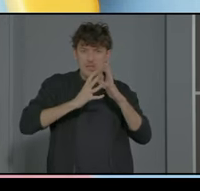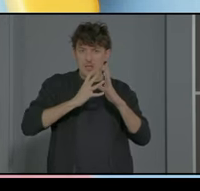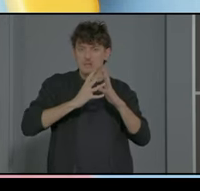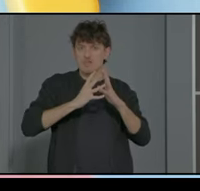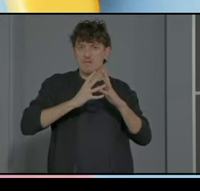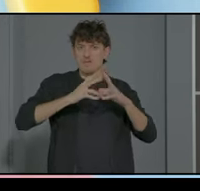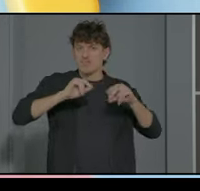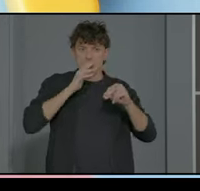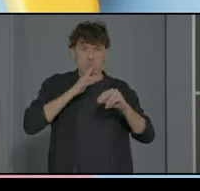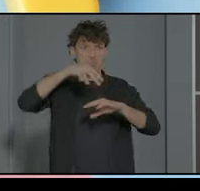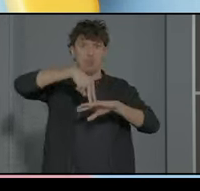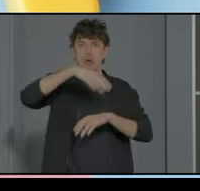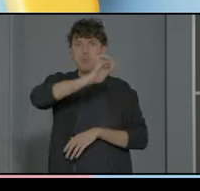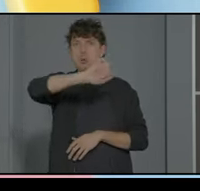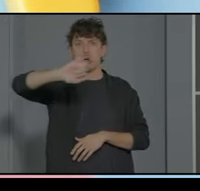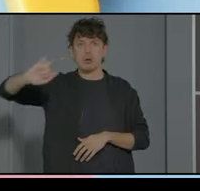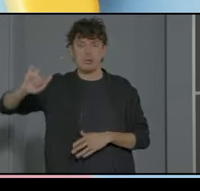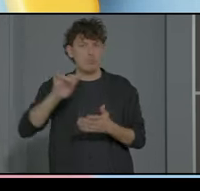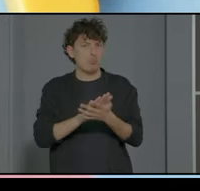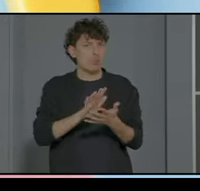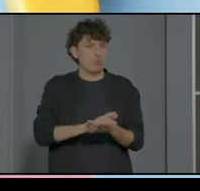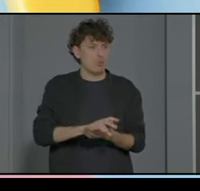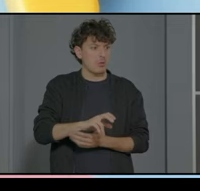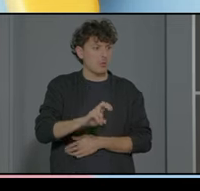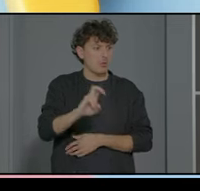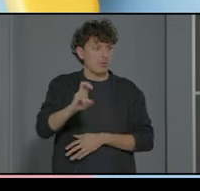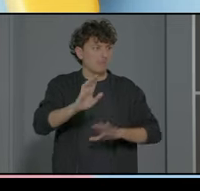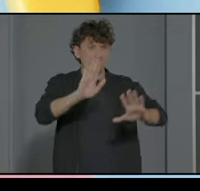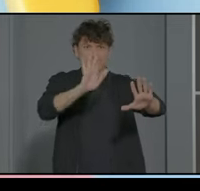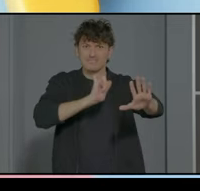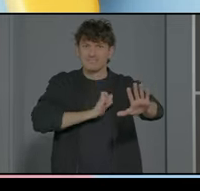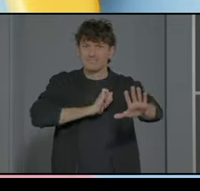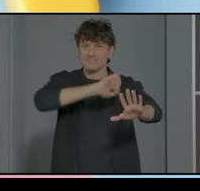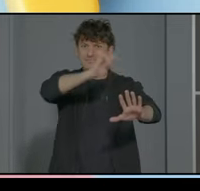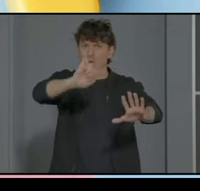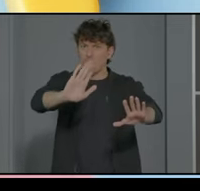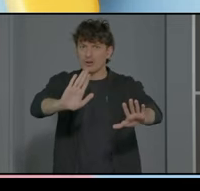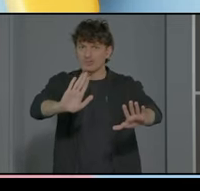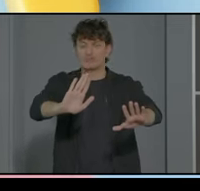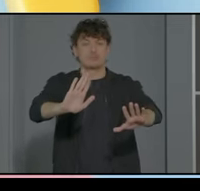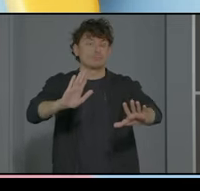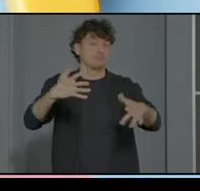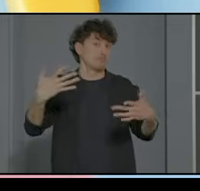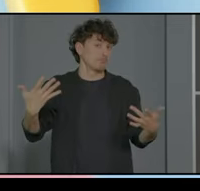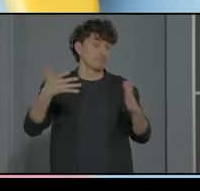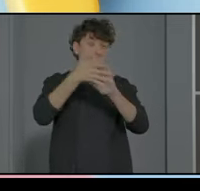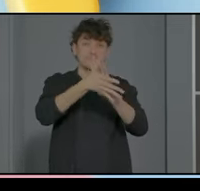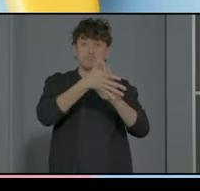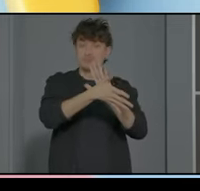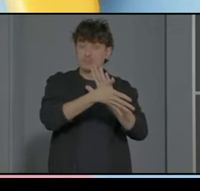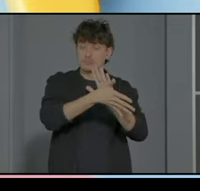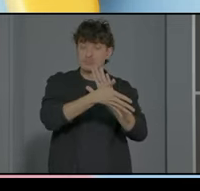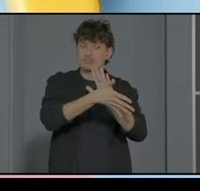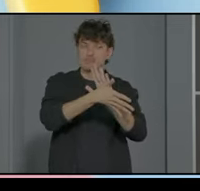levanta y borra la pizarra rápidamente y por qué el resto están desesperados para que no la borre entonces dicen en vez de esa sensibilización lo que hemos